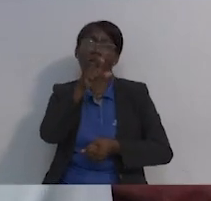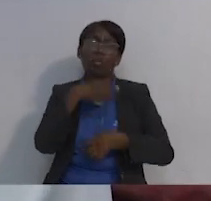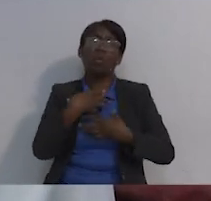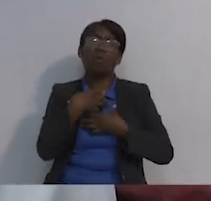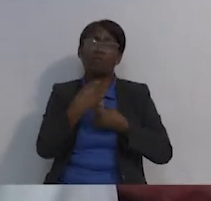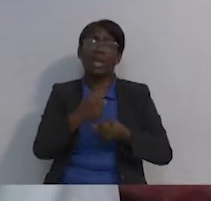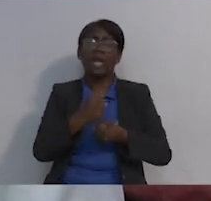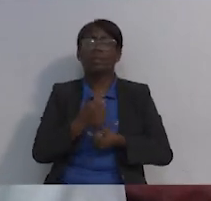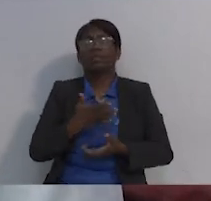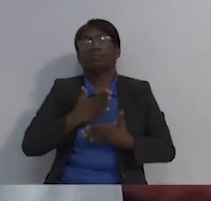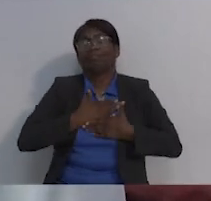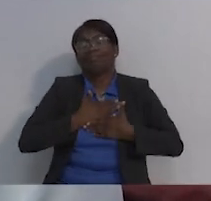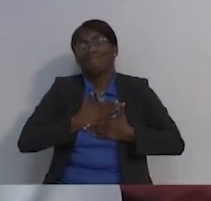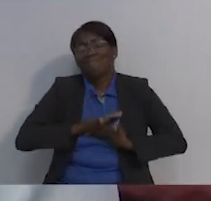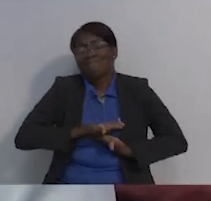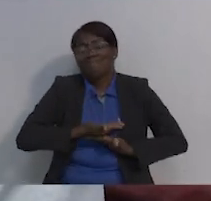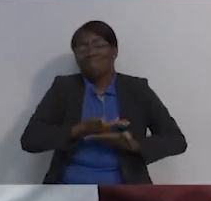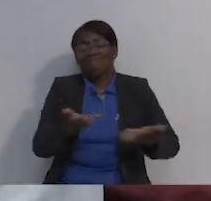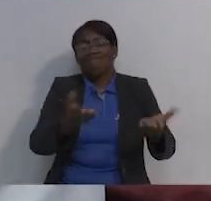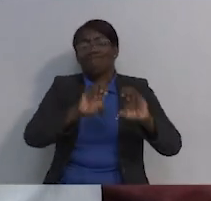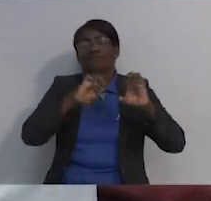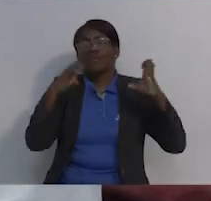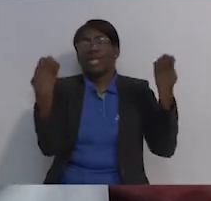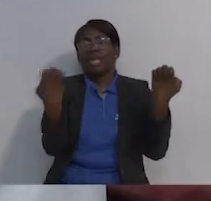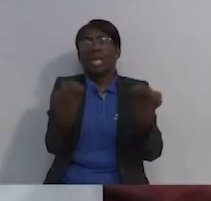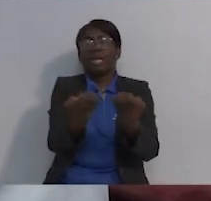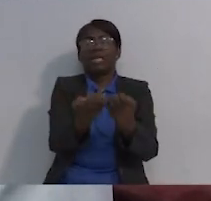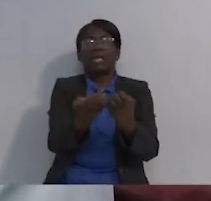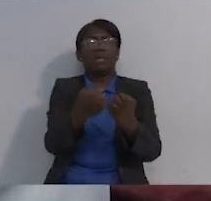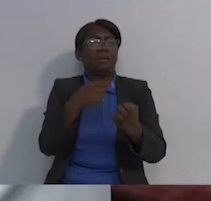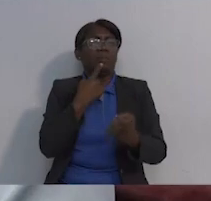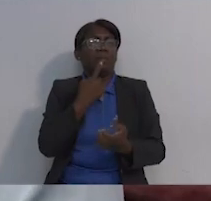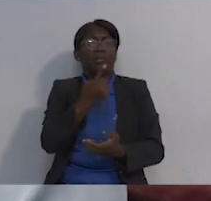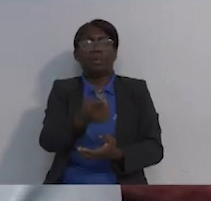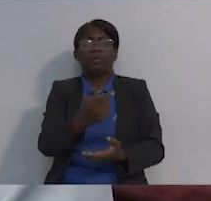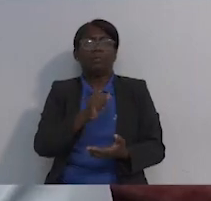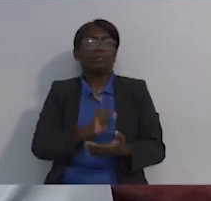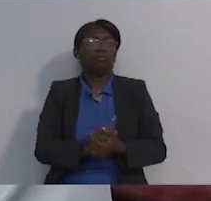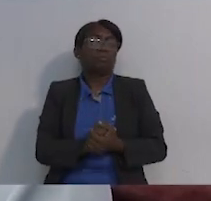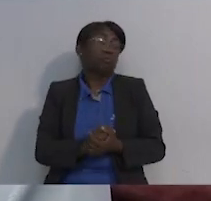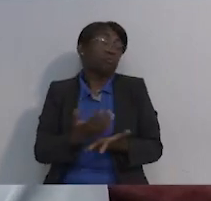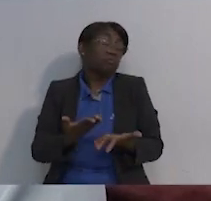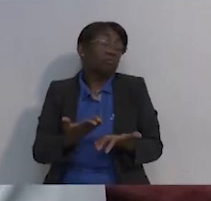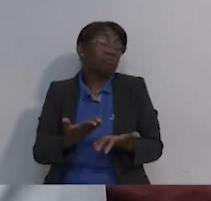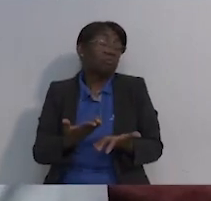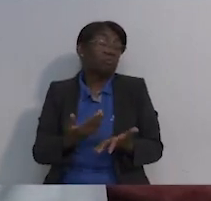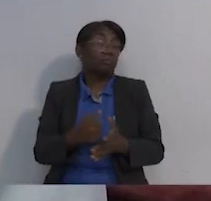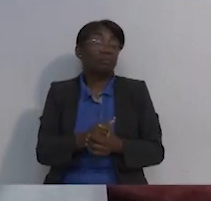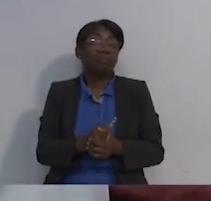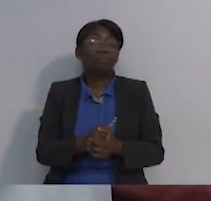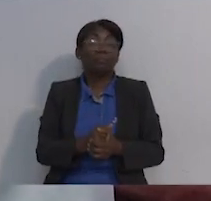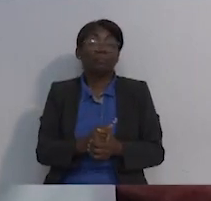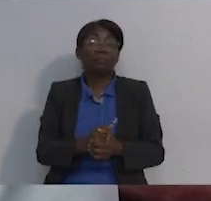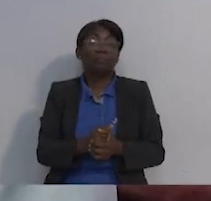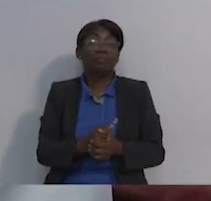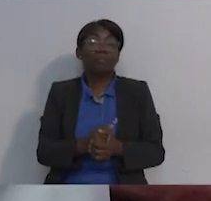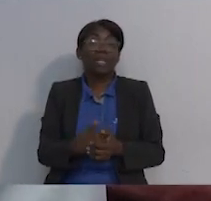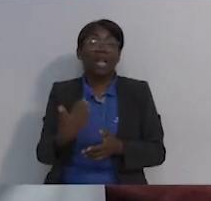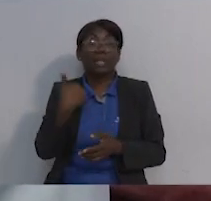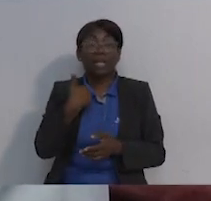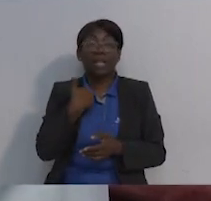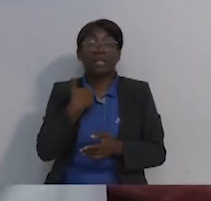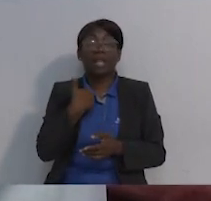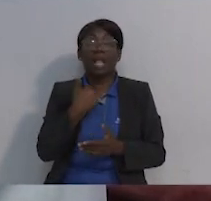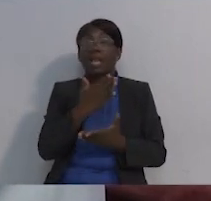el que tú confías, entonces tú te entregas a este equipo multidisciplinario y básicamente